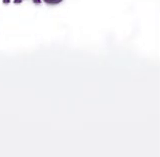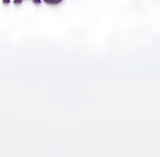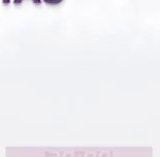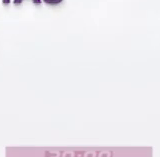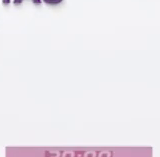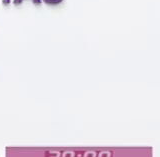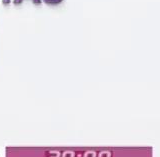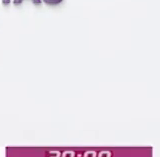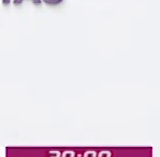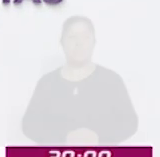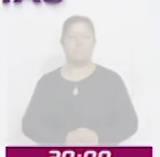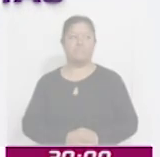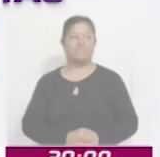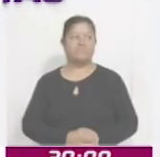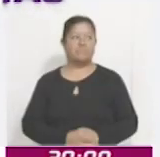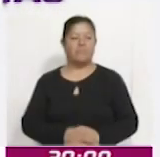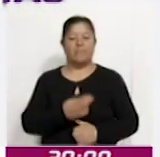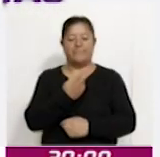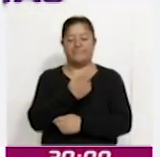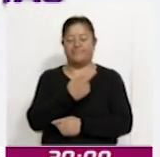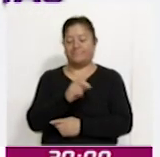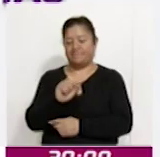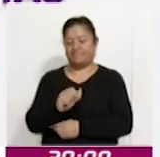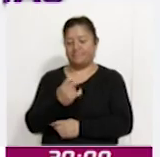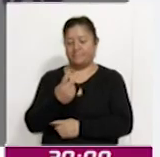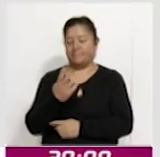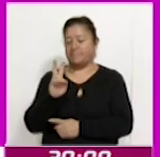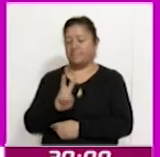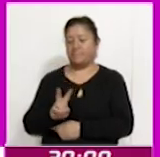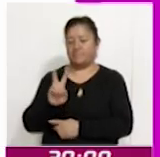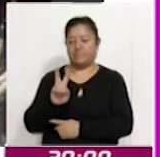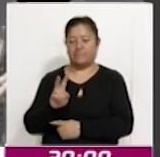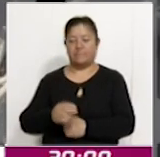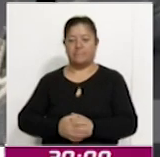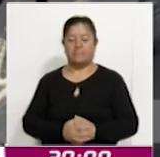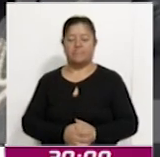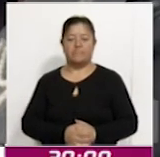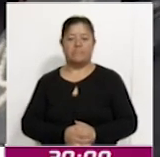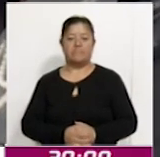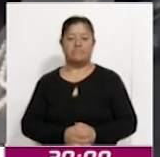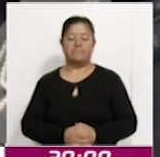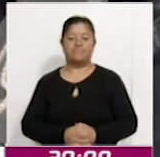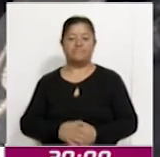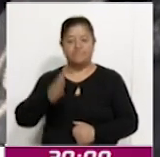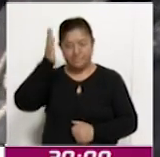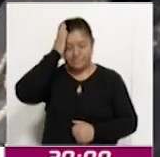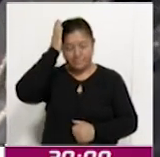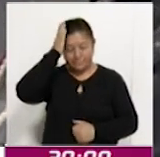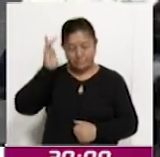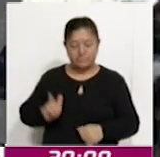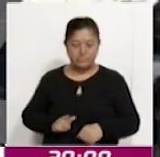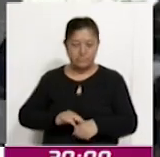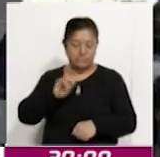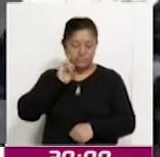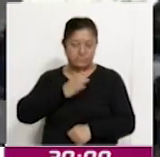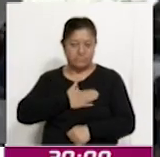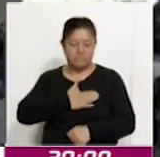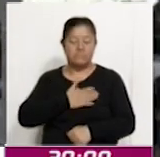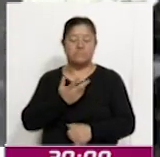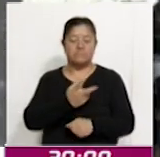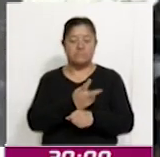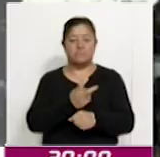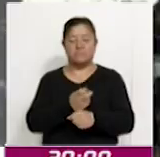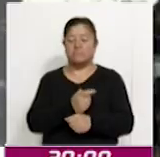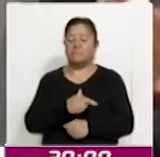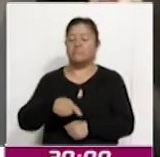Hoy es viernes 22 de noviembre y esta es la información. Asiste titular del Ejecutivo Estatal como invitada especial al